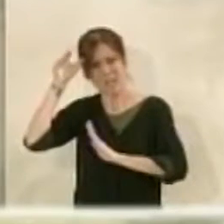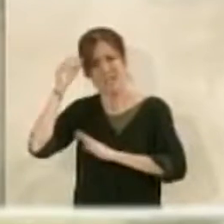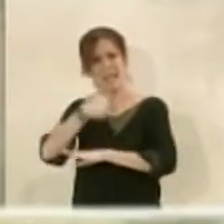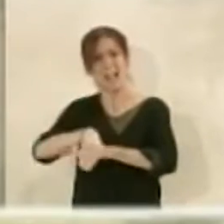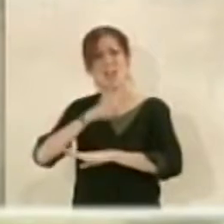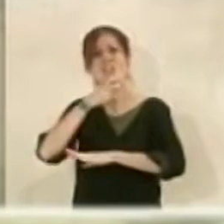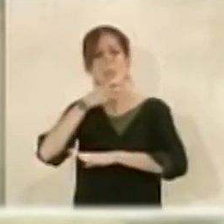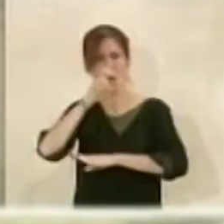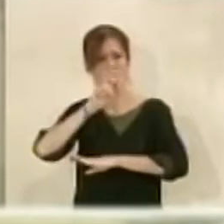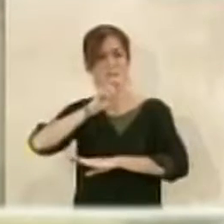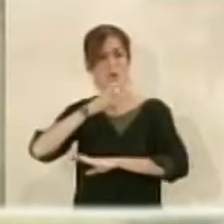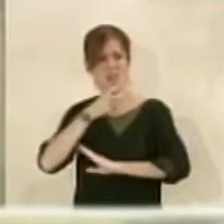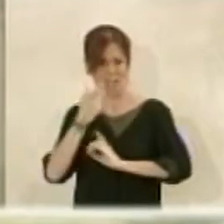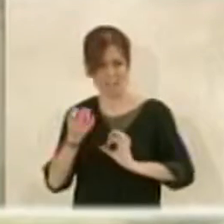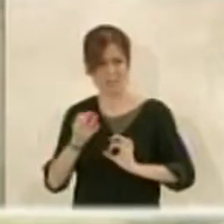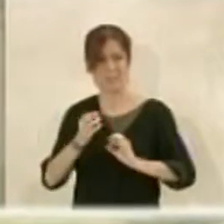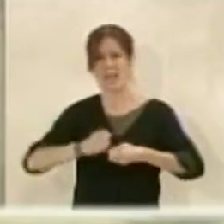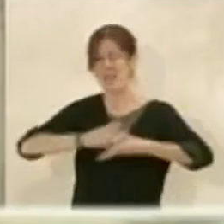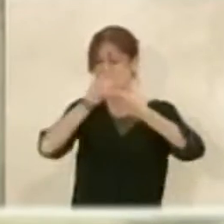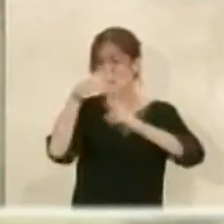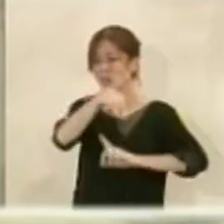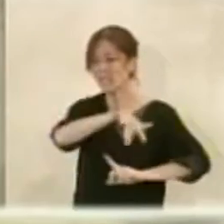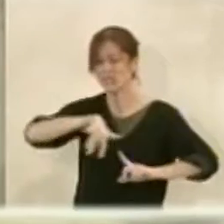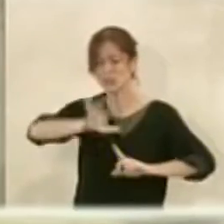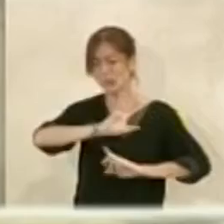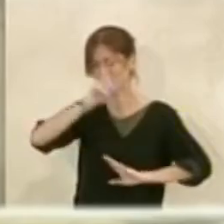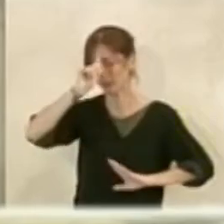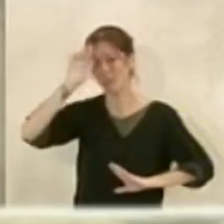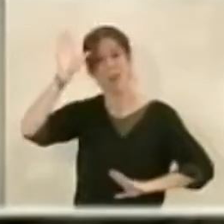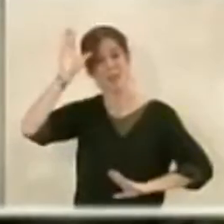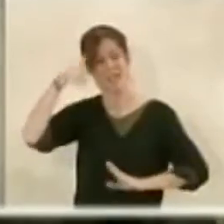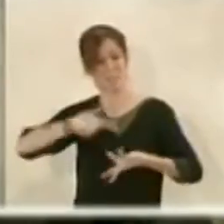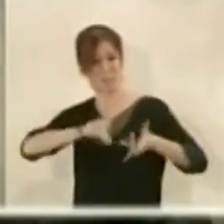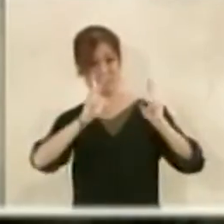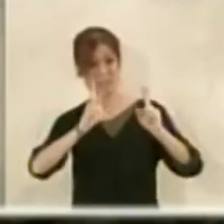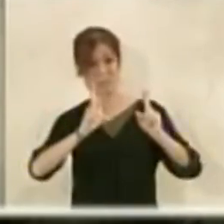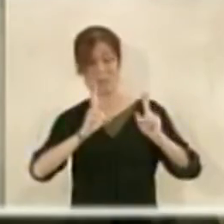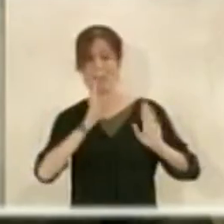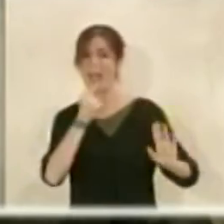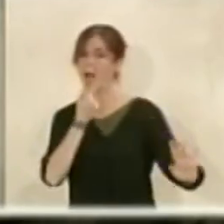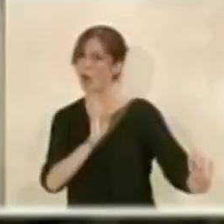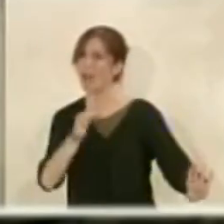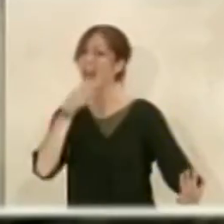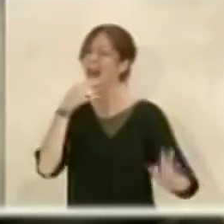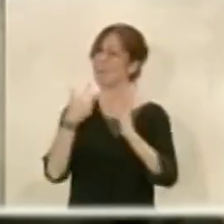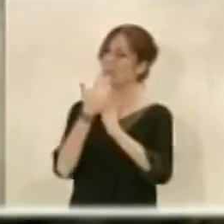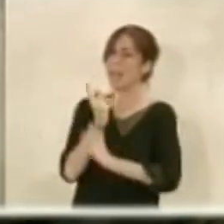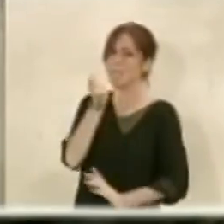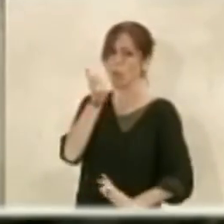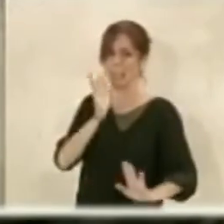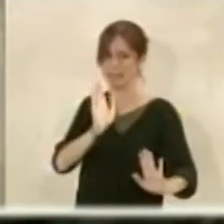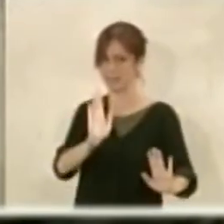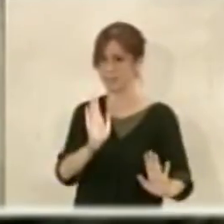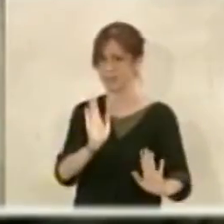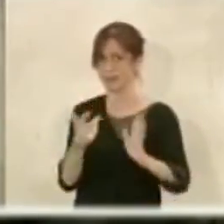volverá ¿vale? en cuanto a edificios y en cuanto a entornos ¿de acuerdo? por lo tanto ahora aquí lecciones poquitas en ese